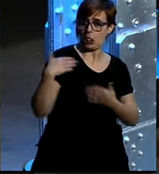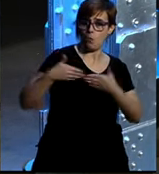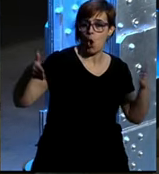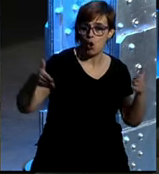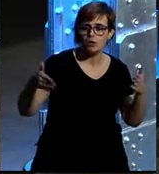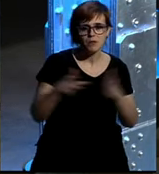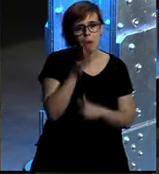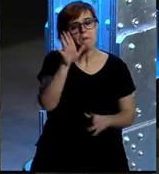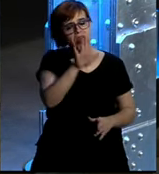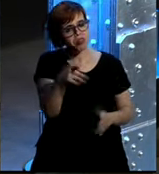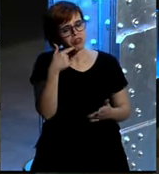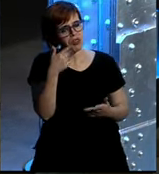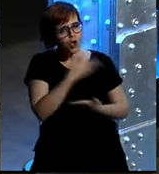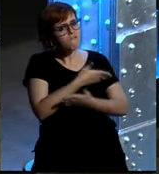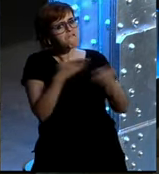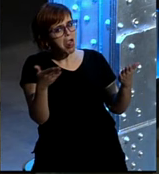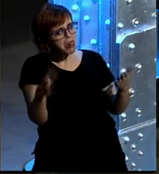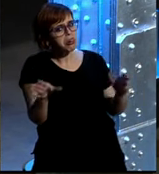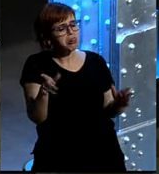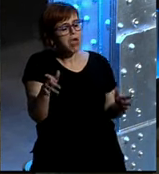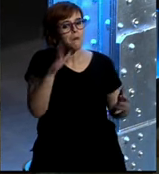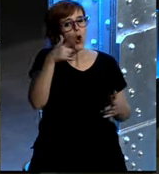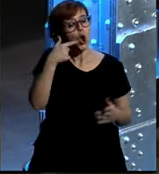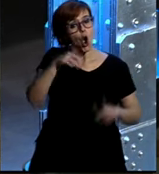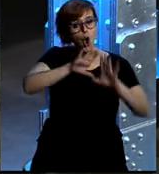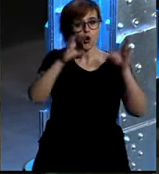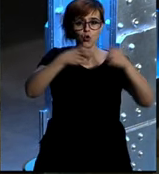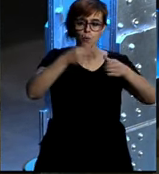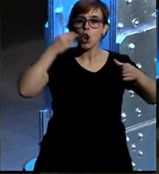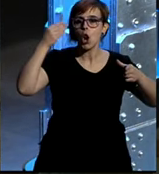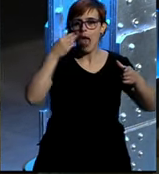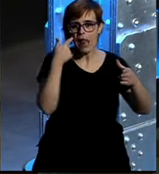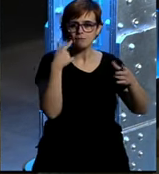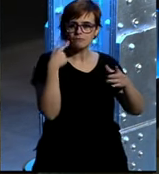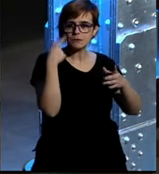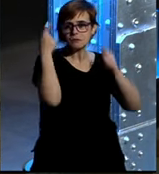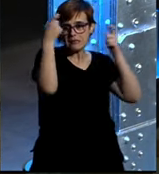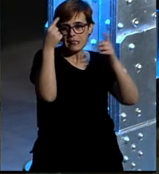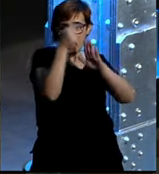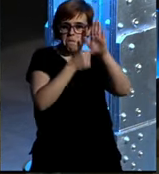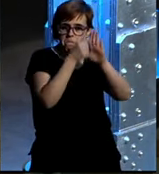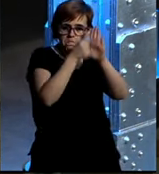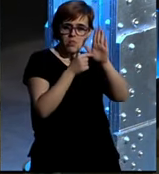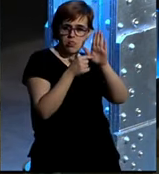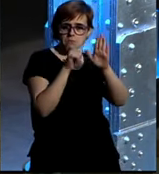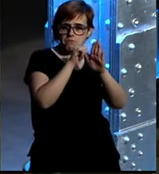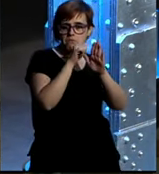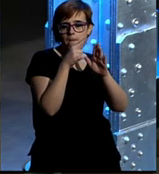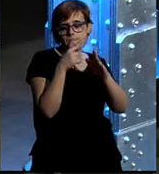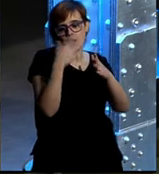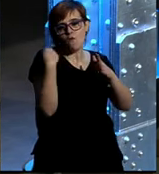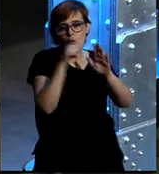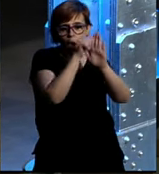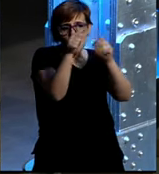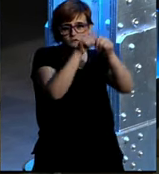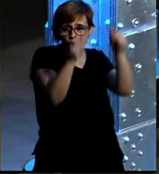nos parecía que es fiable desde el punto de vista de lo que L'Oreal como grupo mide vale entonces estoy de acuerdo totalmente con Fernando que hay rankings